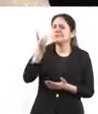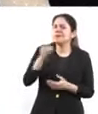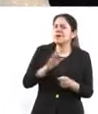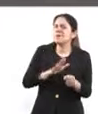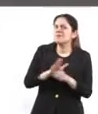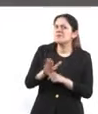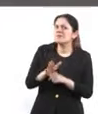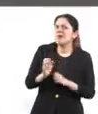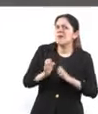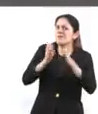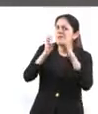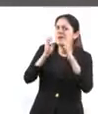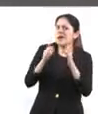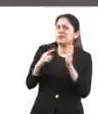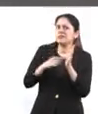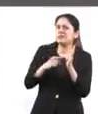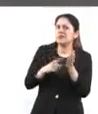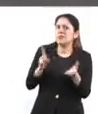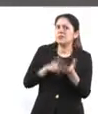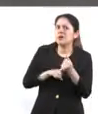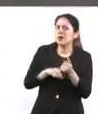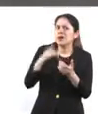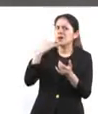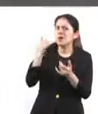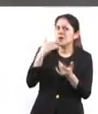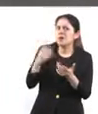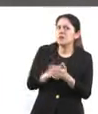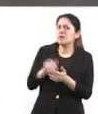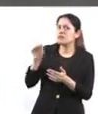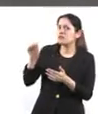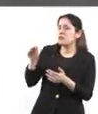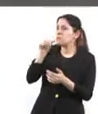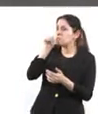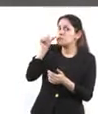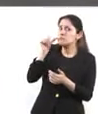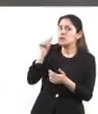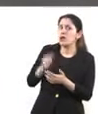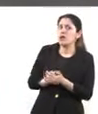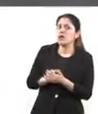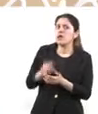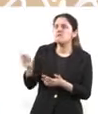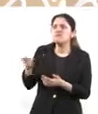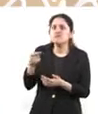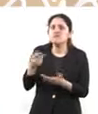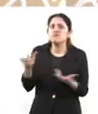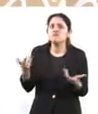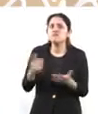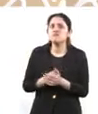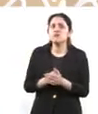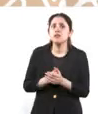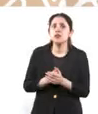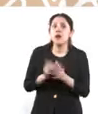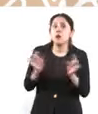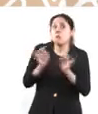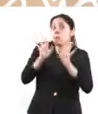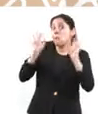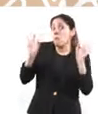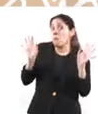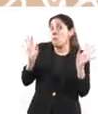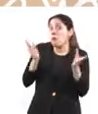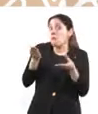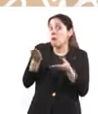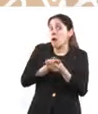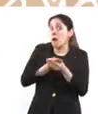inmobiliaria? Pues le piden informes y resulta que los archivos inundaron y ya no